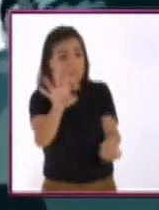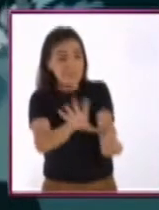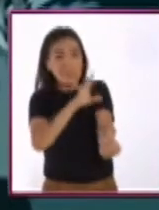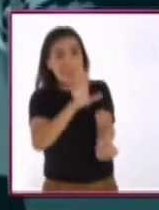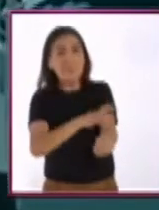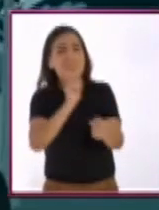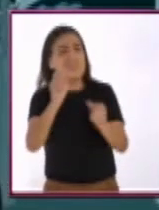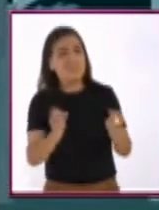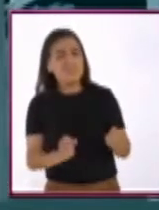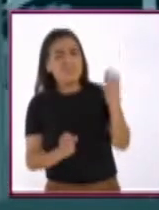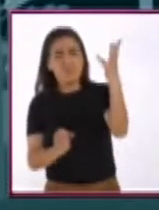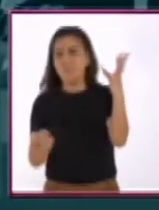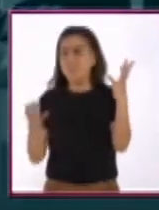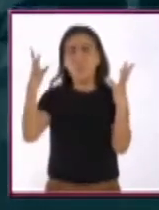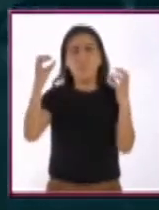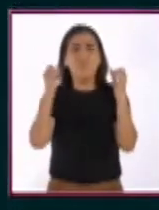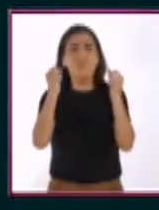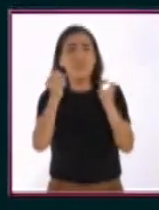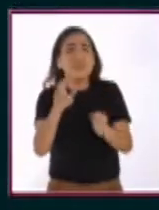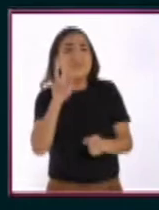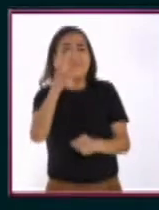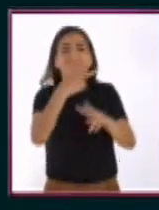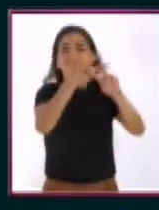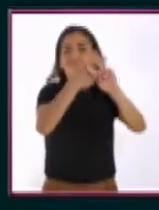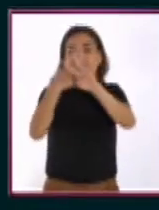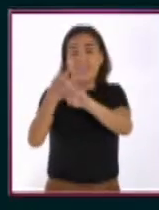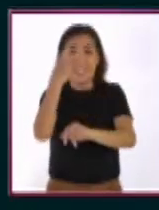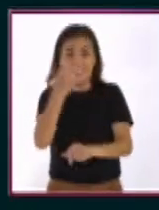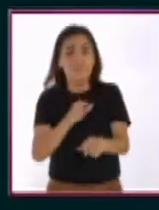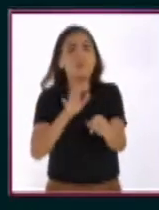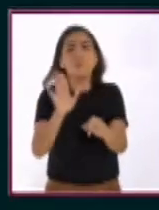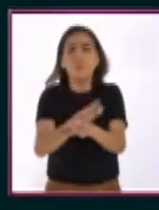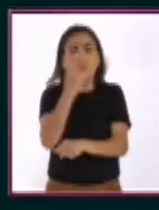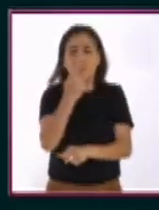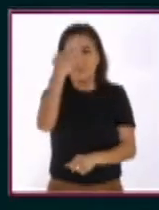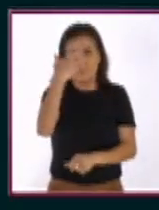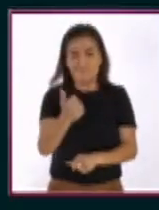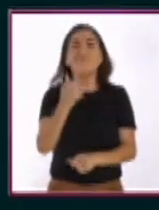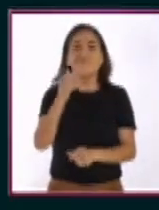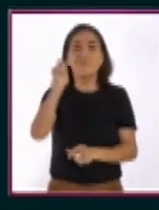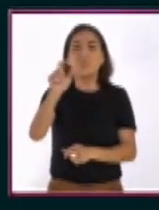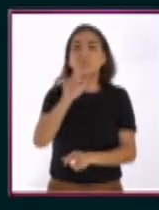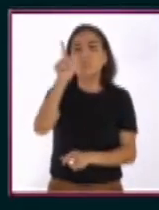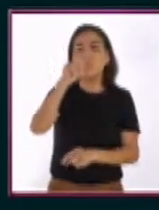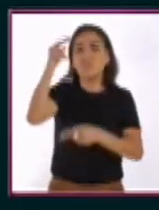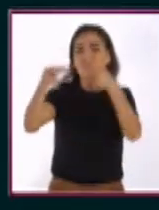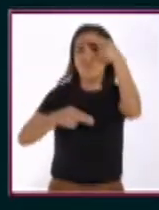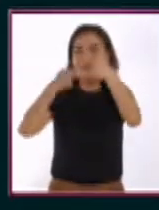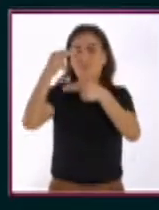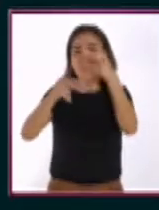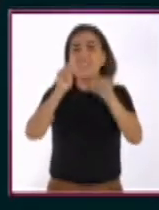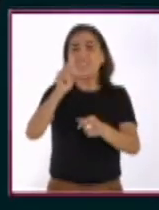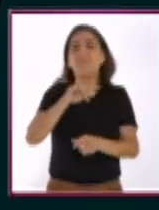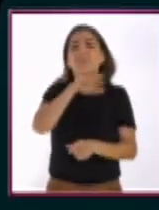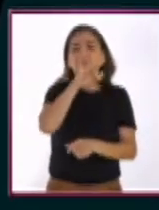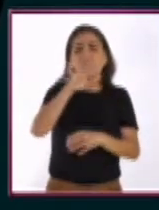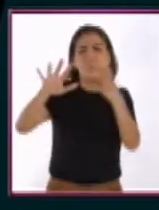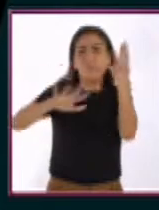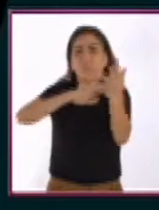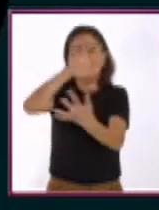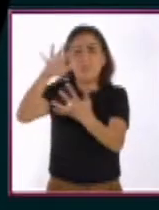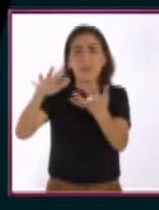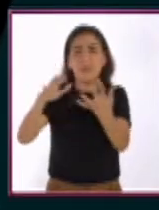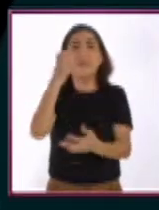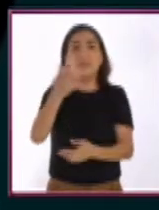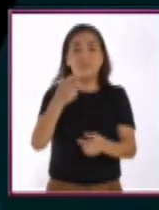opaca su tenue brillo. Esta es una consecuencia de la contaminación lumínica, un tipo de contaminación